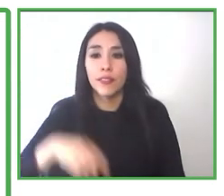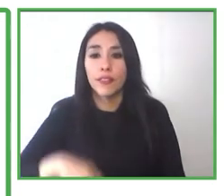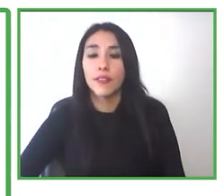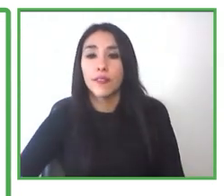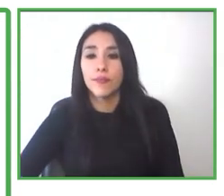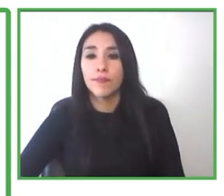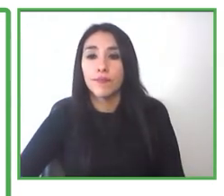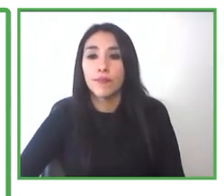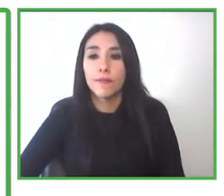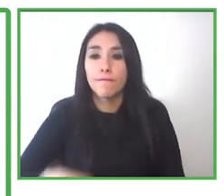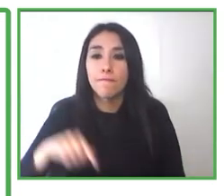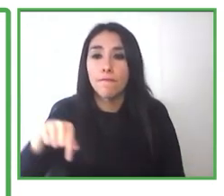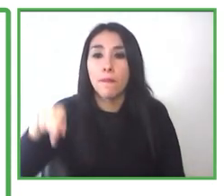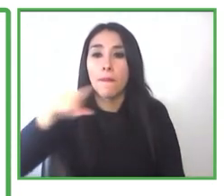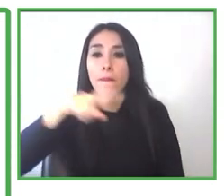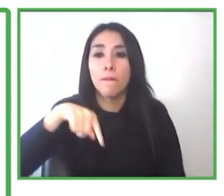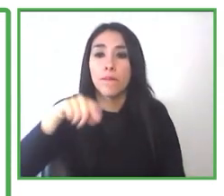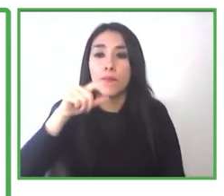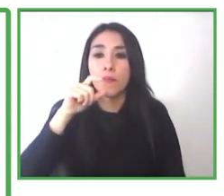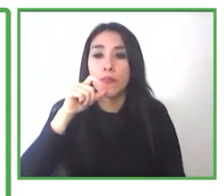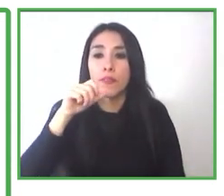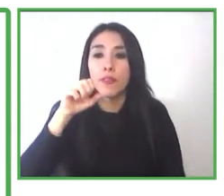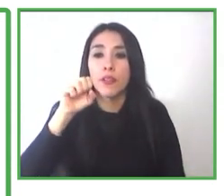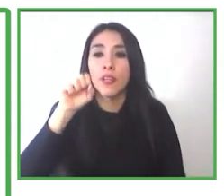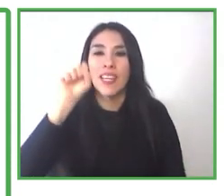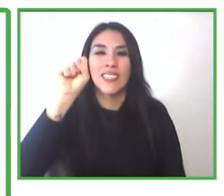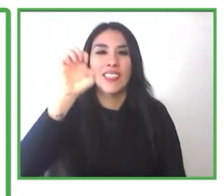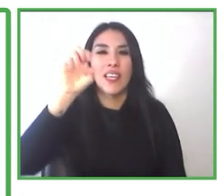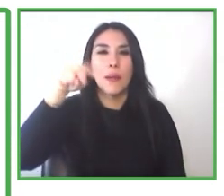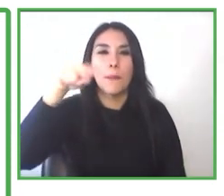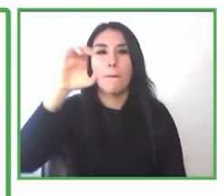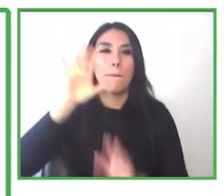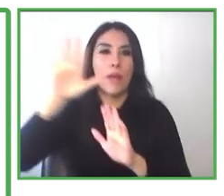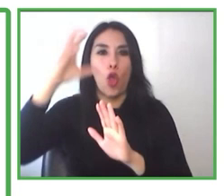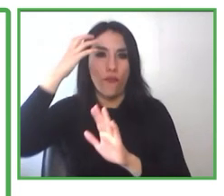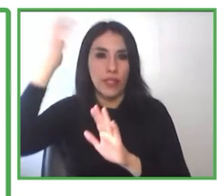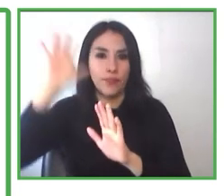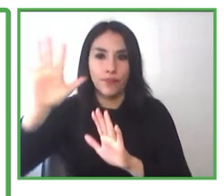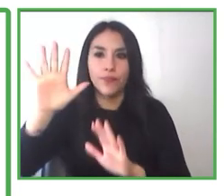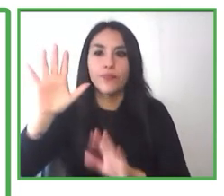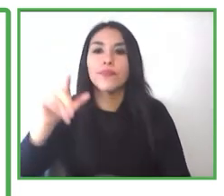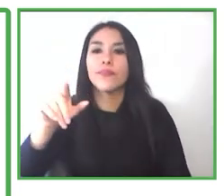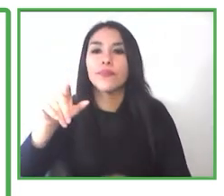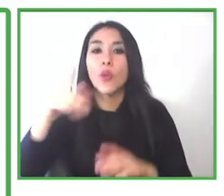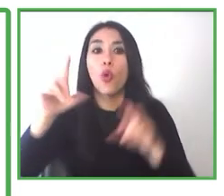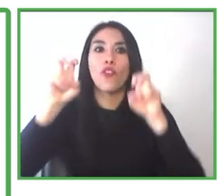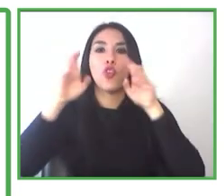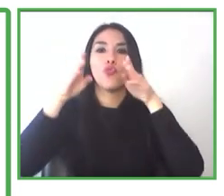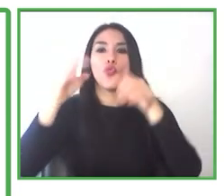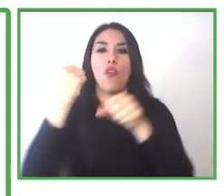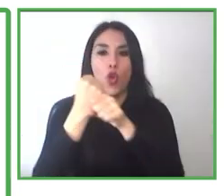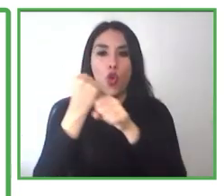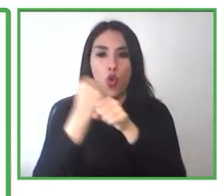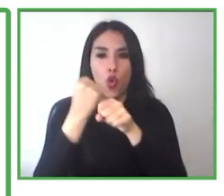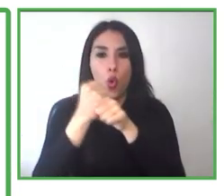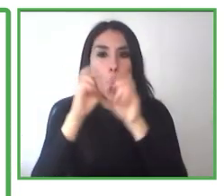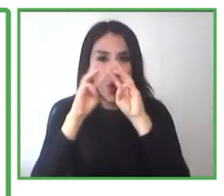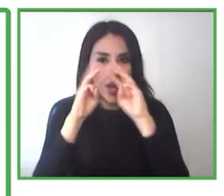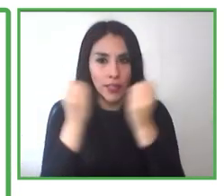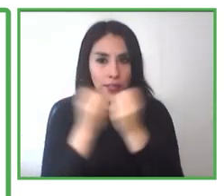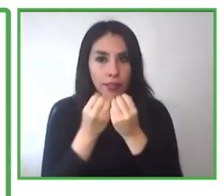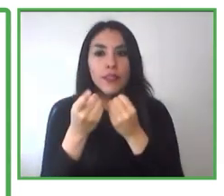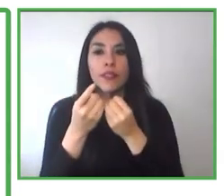Servicio Nacional de Capacitación y Empleo, y ellos nos proporcionan anualmente recursos a través de un